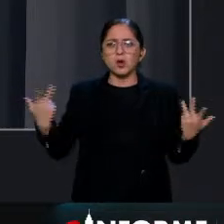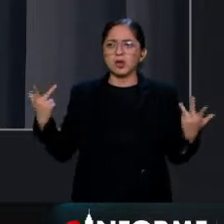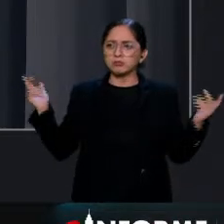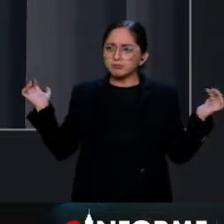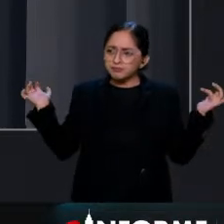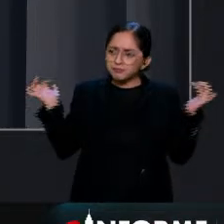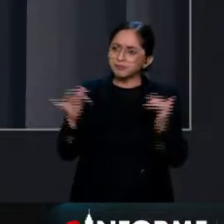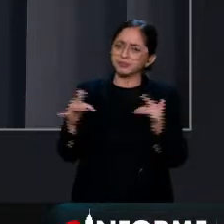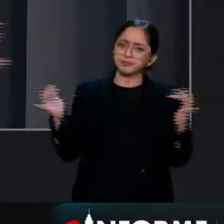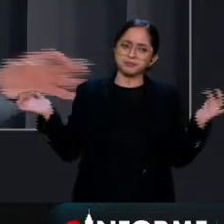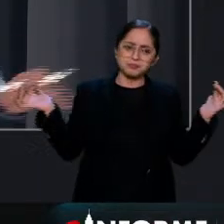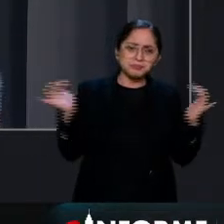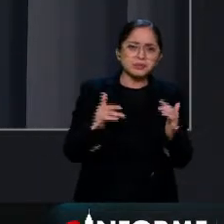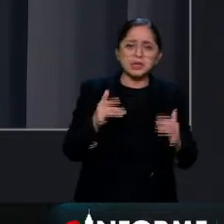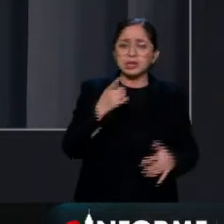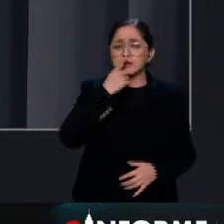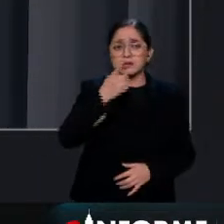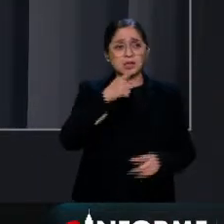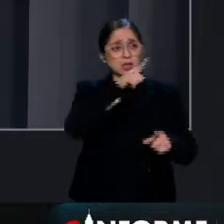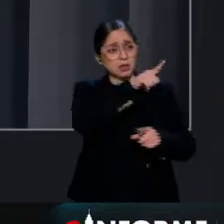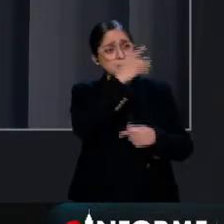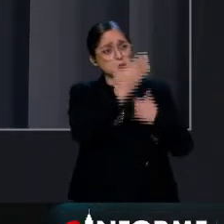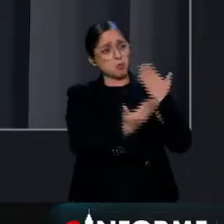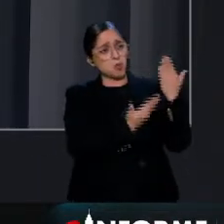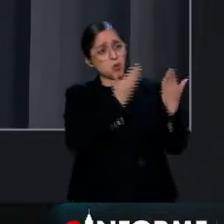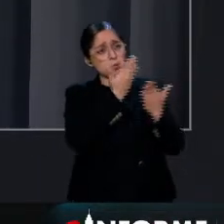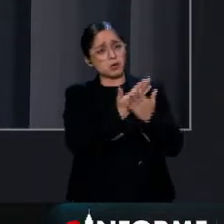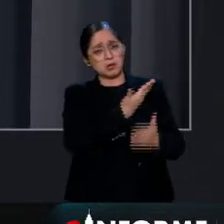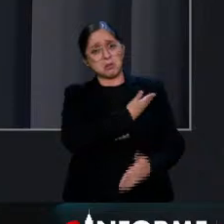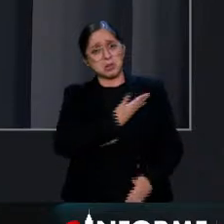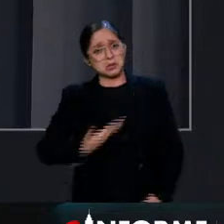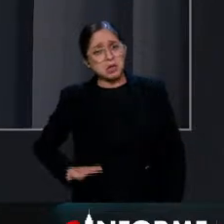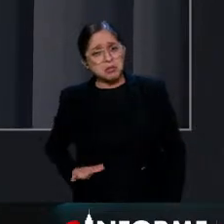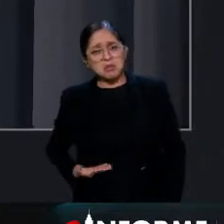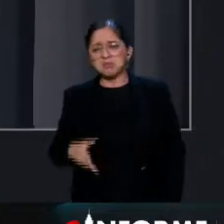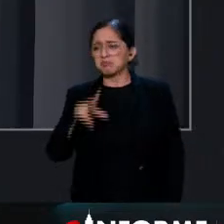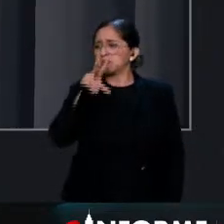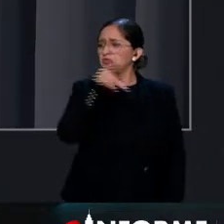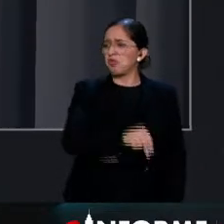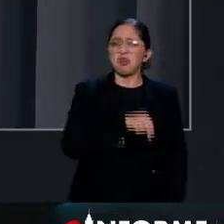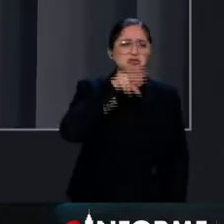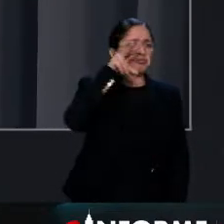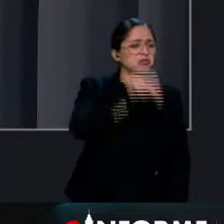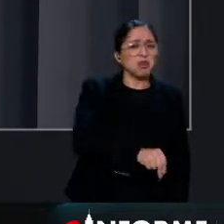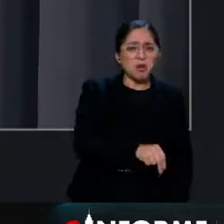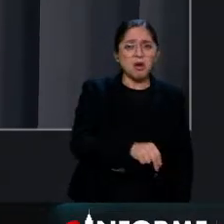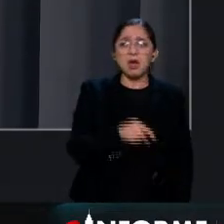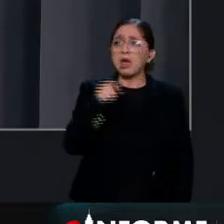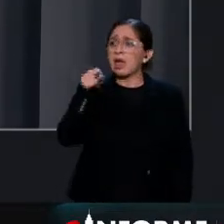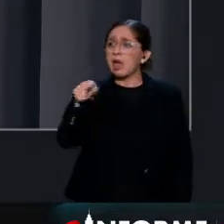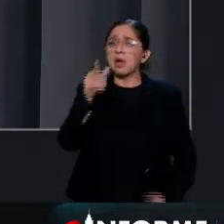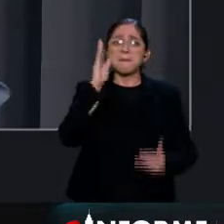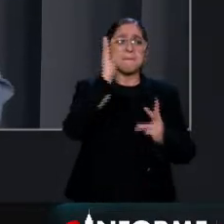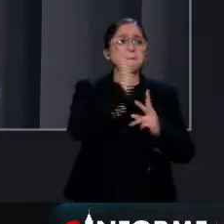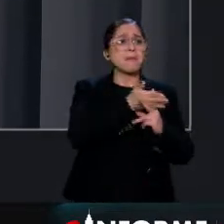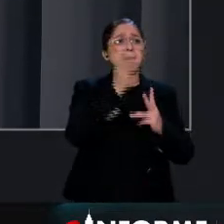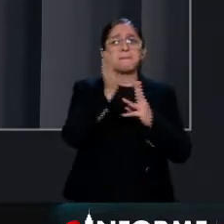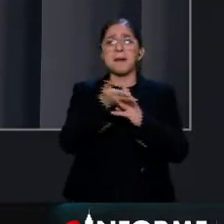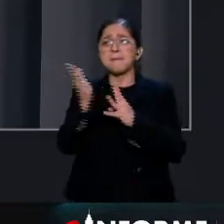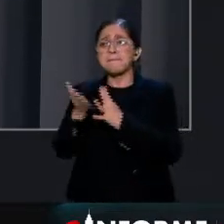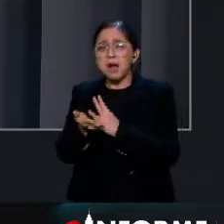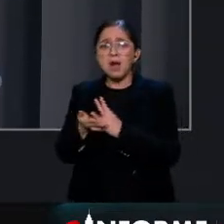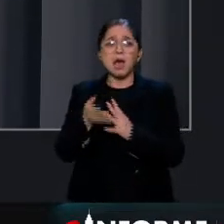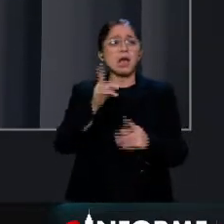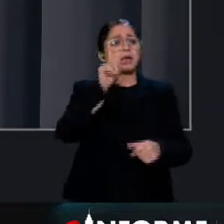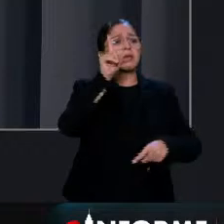simplemente se dice no la propuesta presidencial no está terrible se va a partidizar y se habla de la necesidad de esta autonomía y de